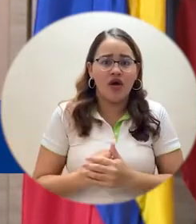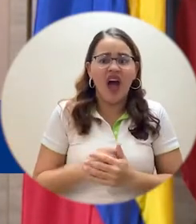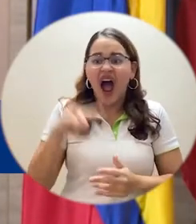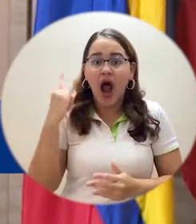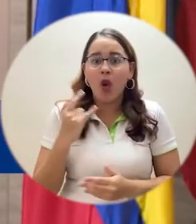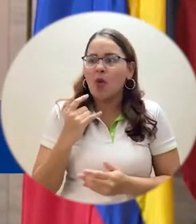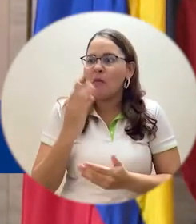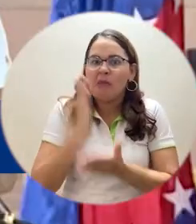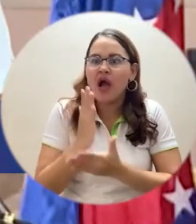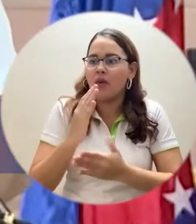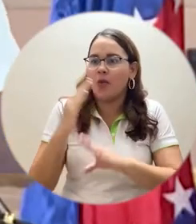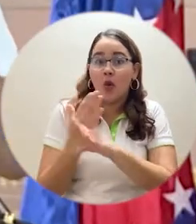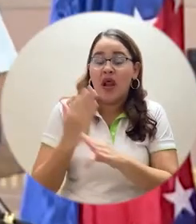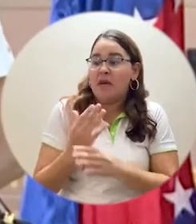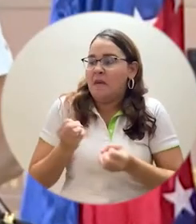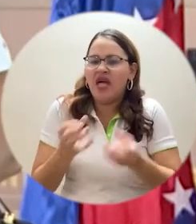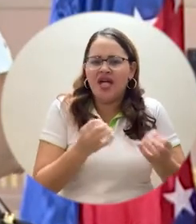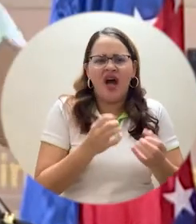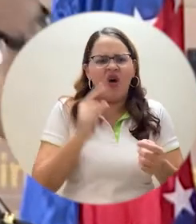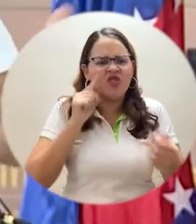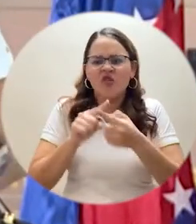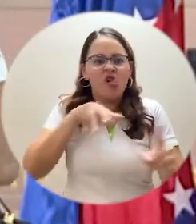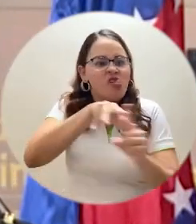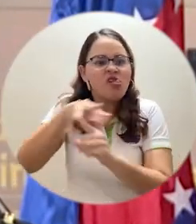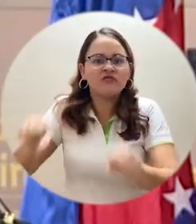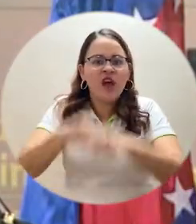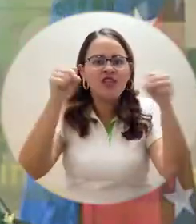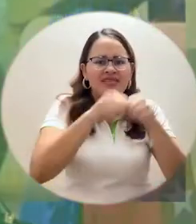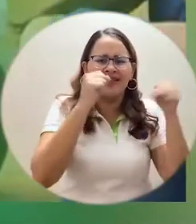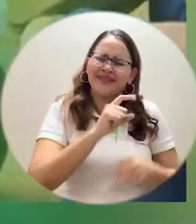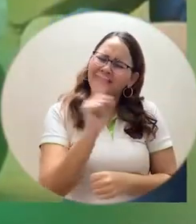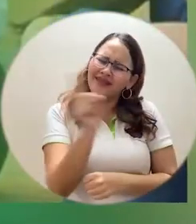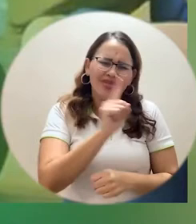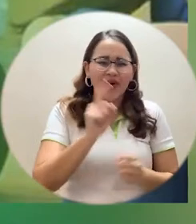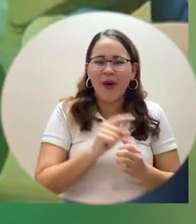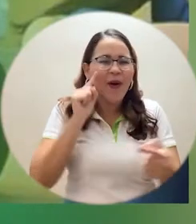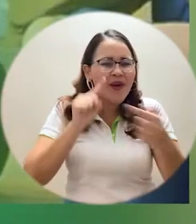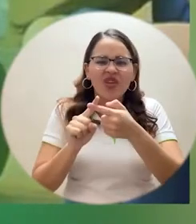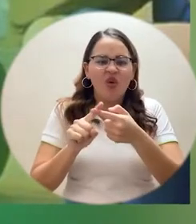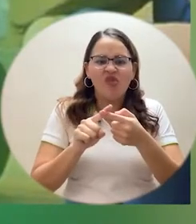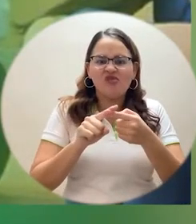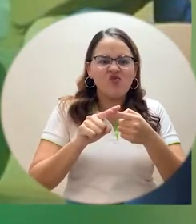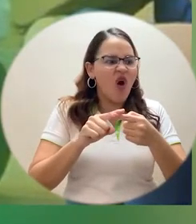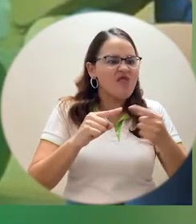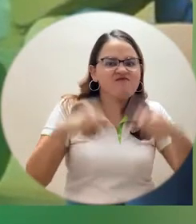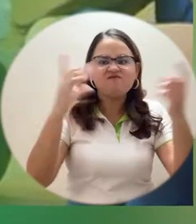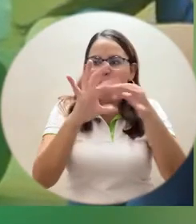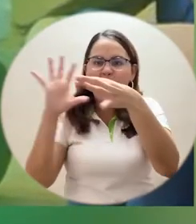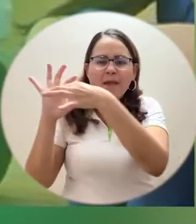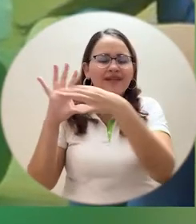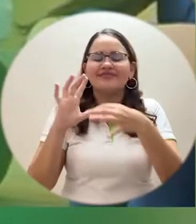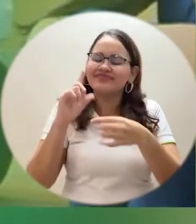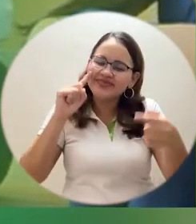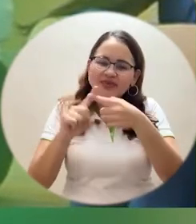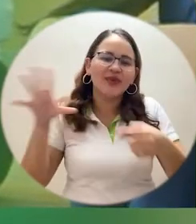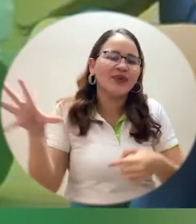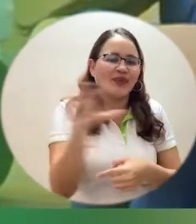crearle más problemas a la gente. Tenemos que pensar en construir, no en destruir. Tenemos que construir concordia, no división.